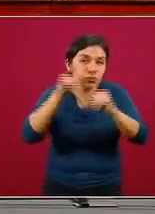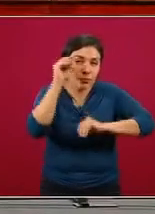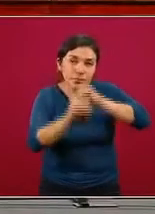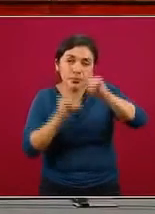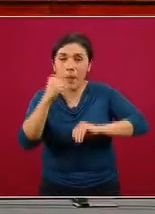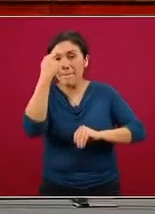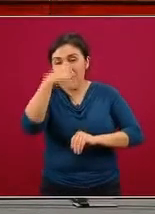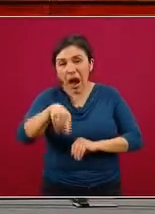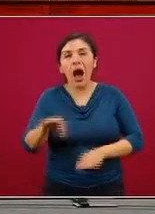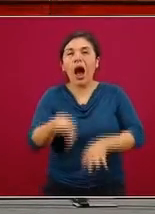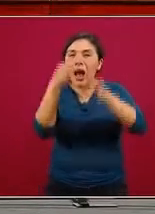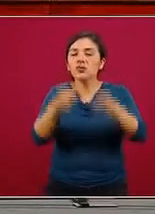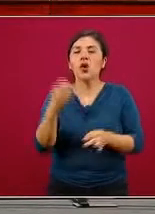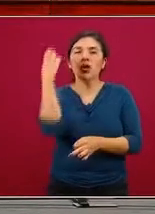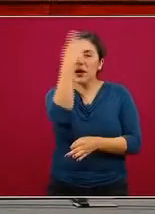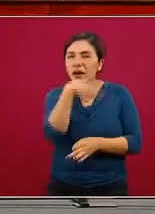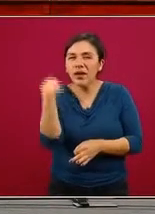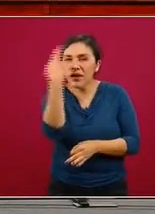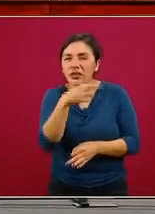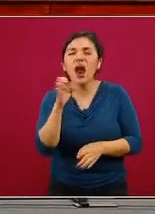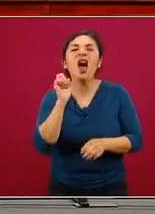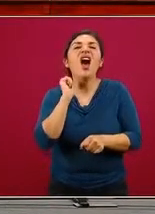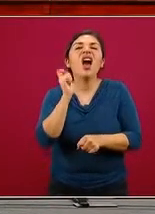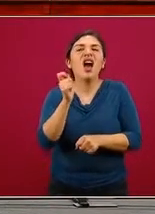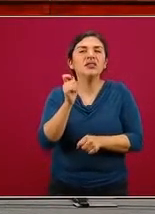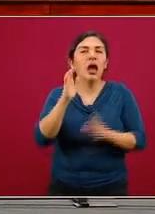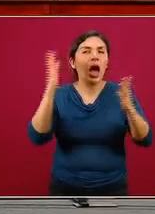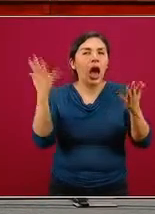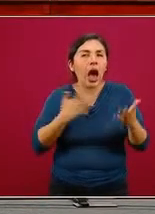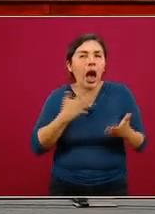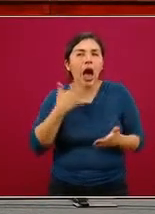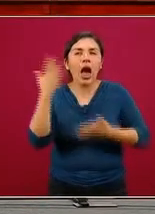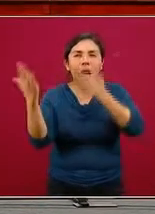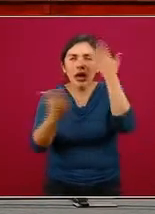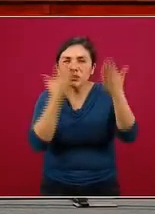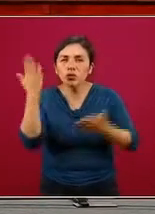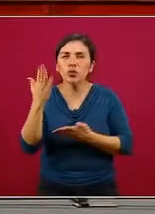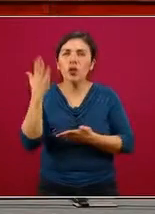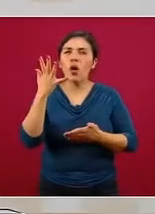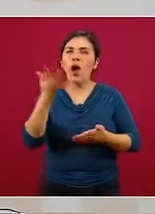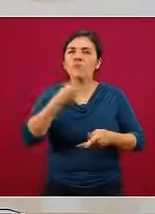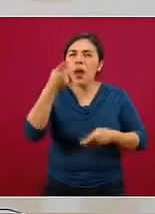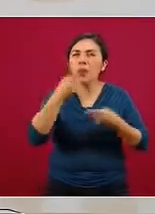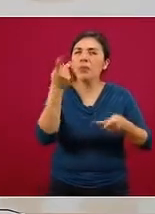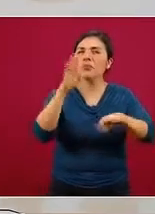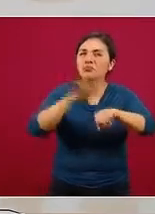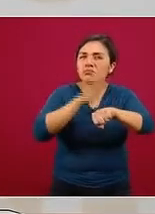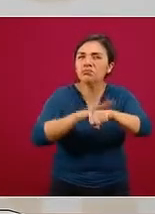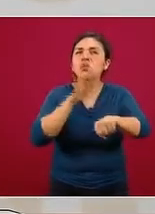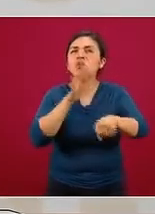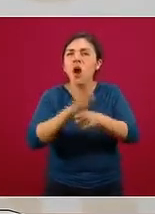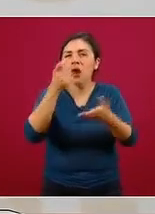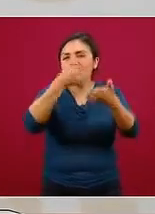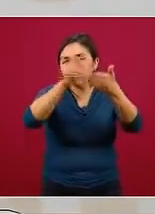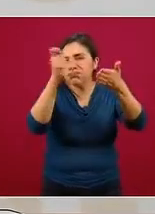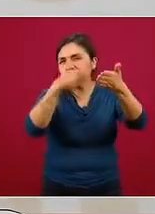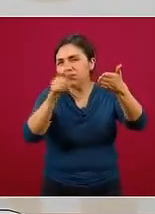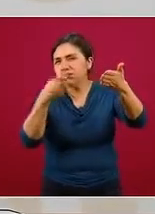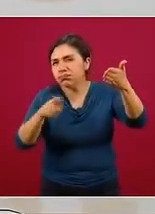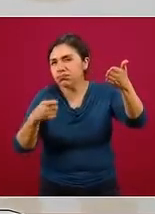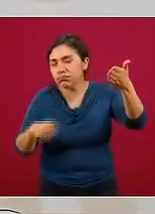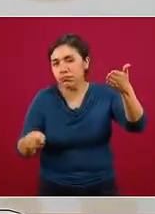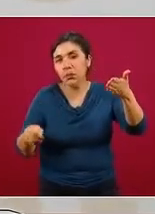para revisar el estado de la evidencia de todos estos productos que han sido mencionados y la